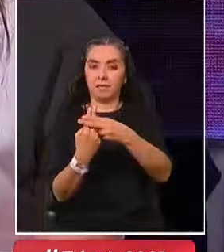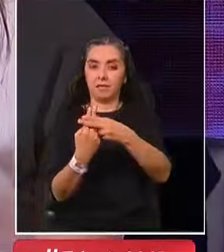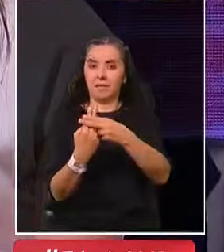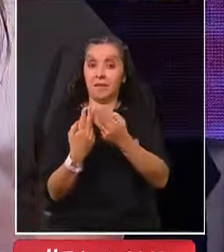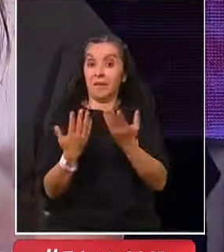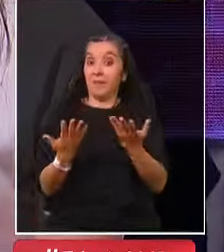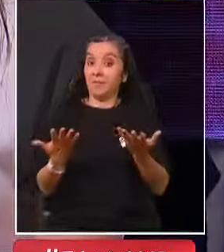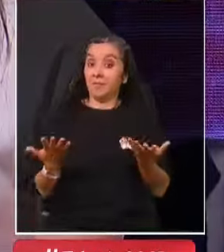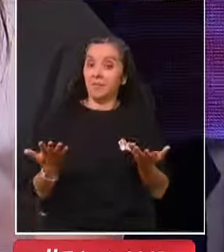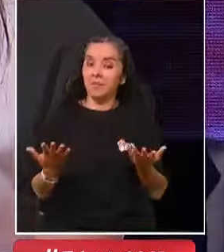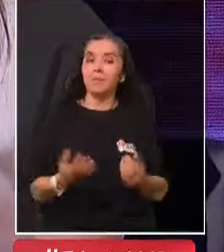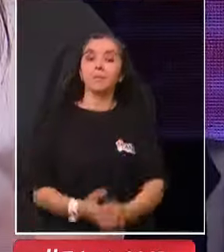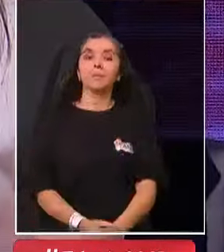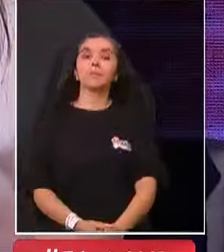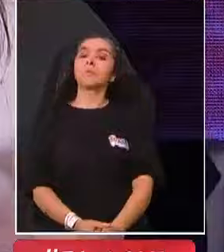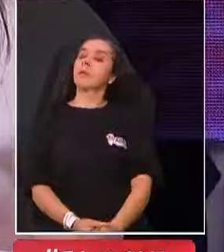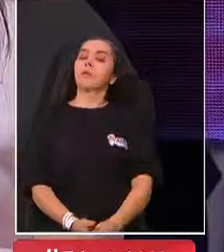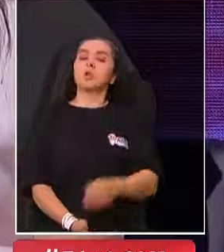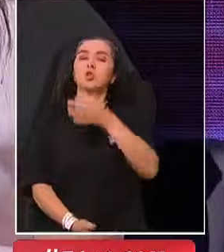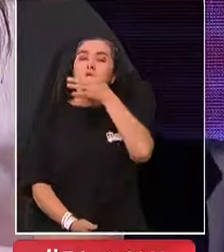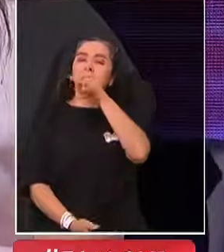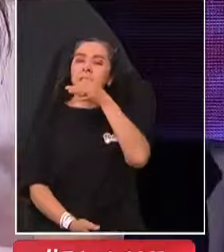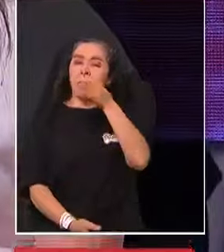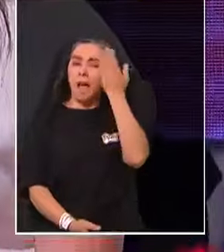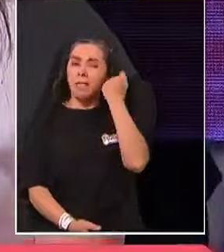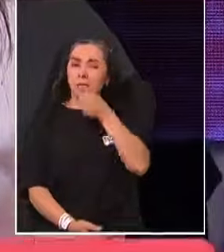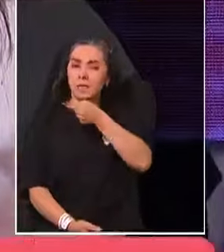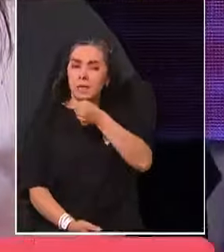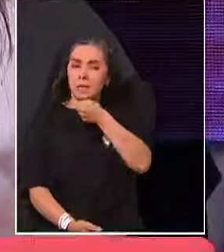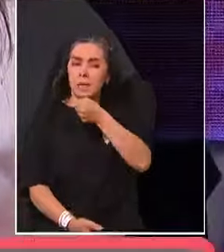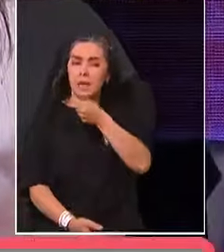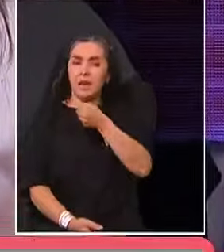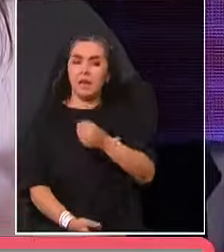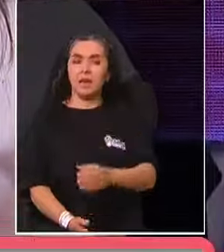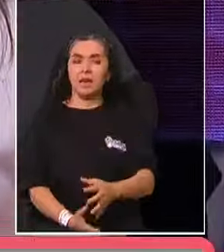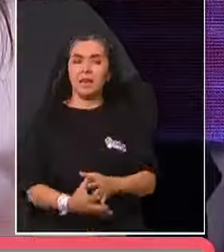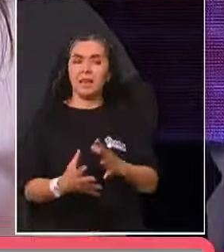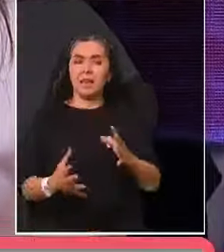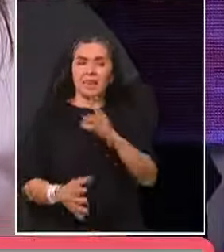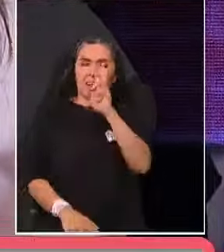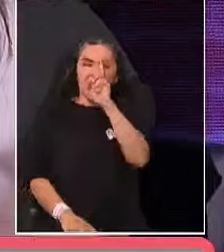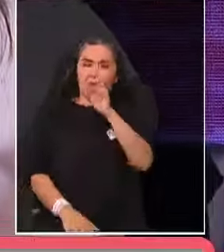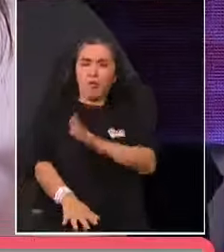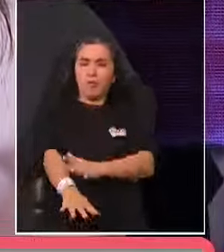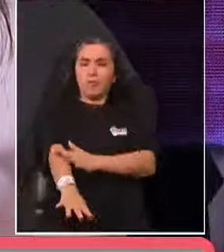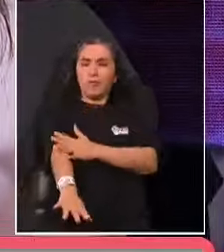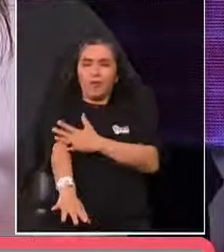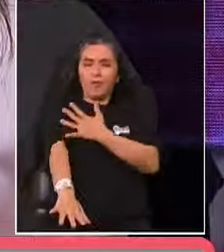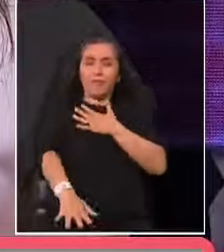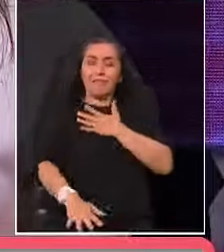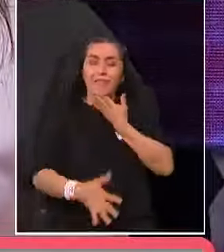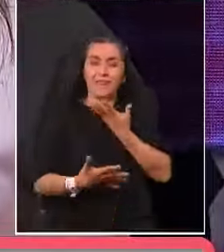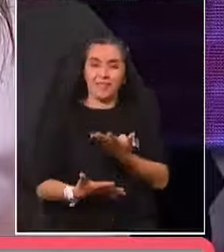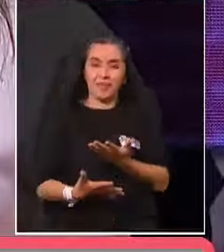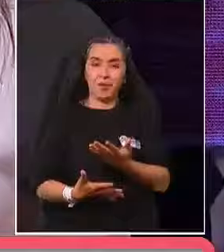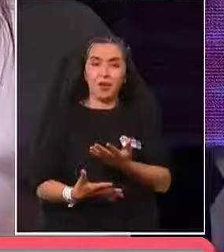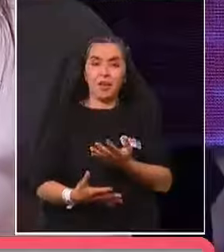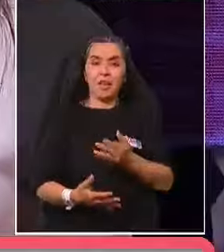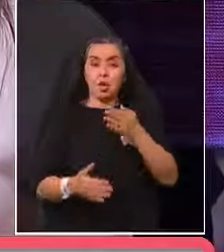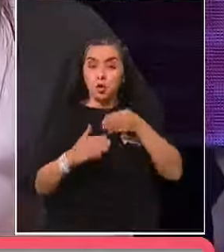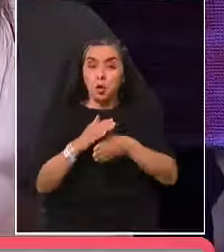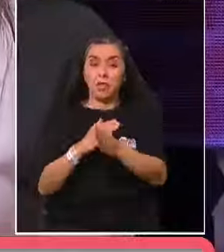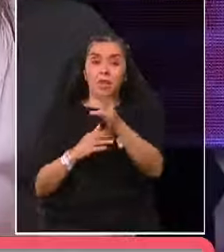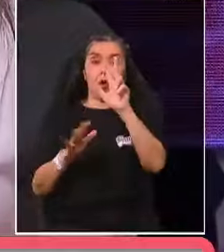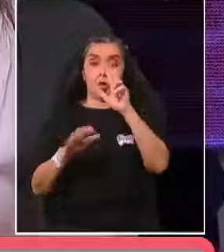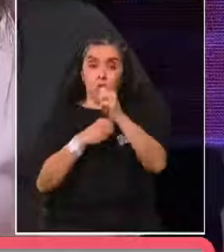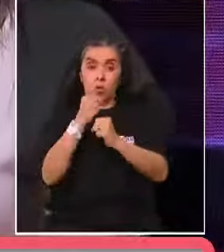Sí, bueno, como decía parte de la entrevista, es súper rara la emoción que uno siente. Si bien yo entré a Teletón a